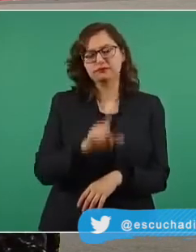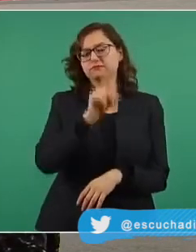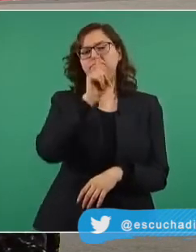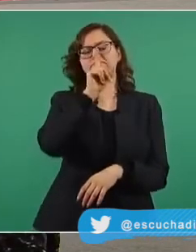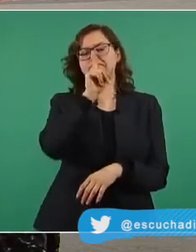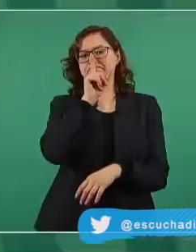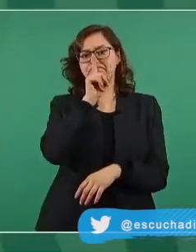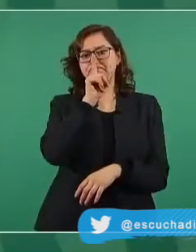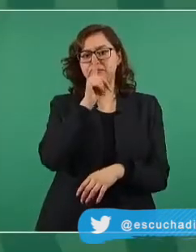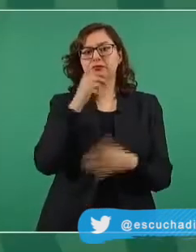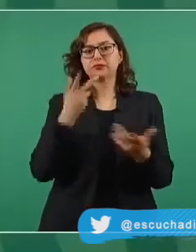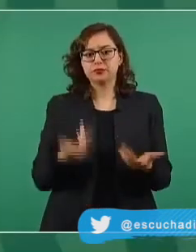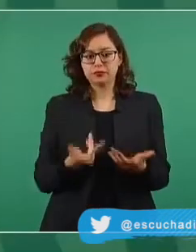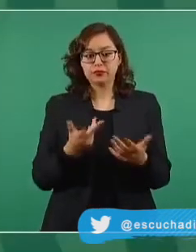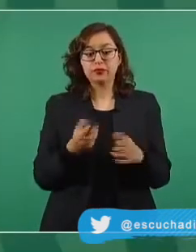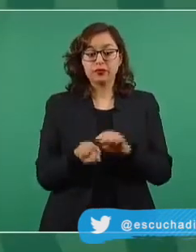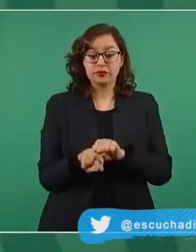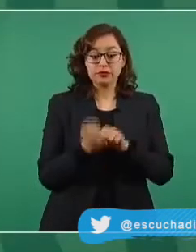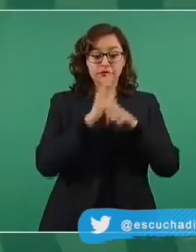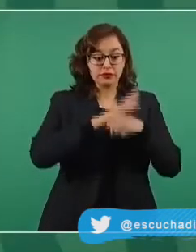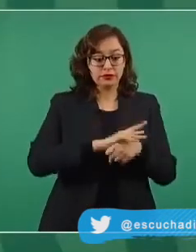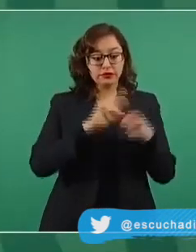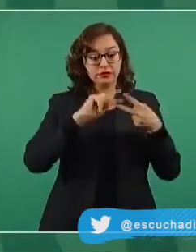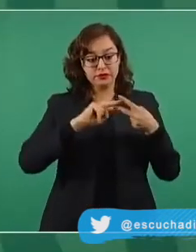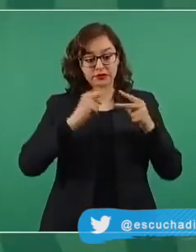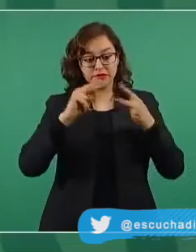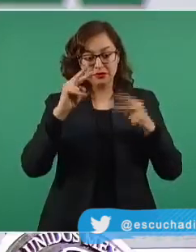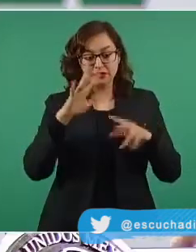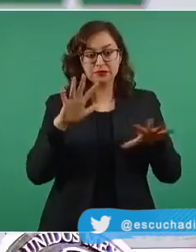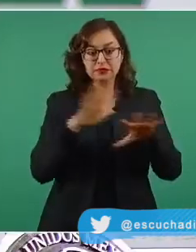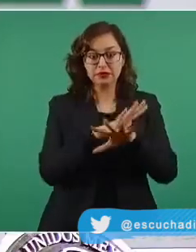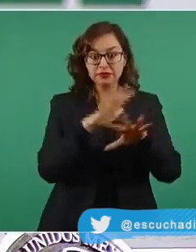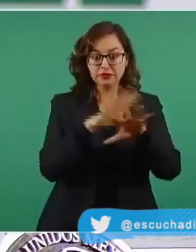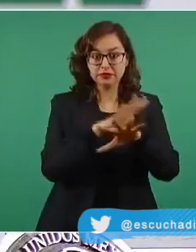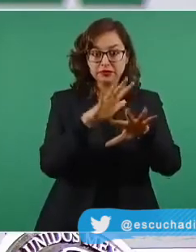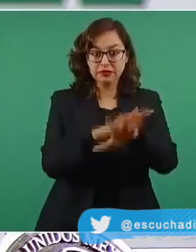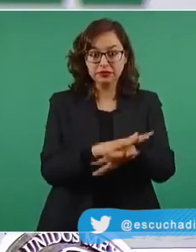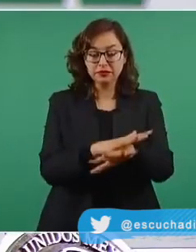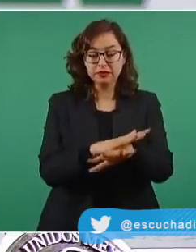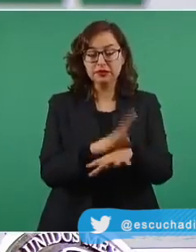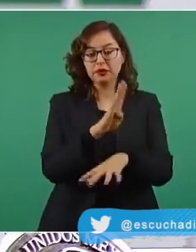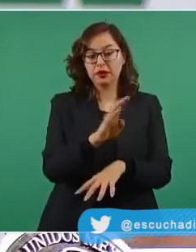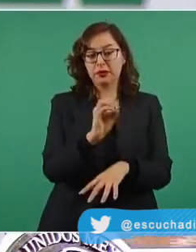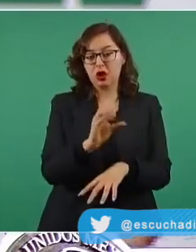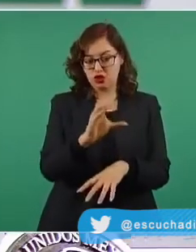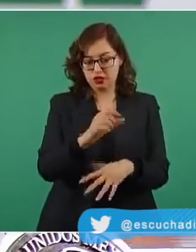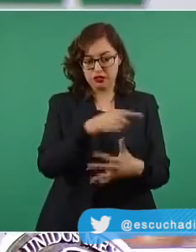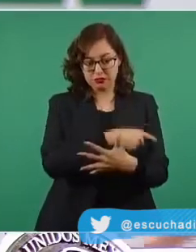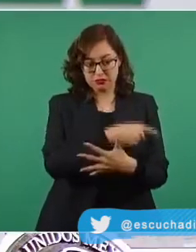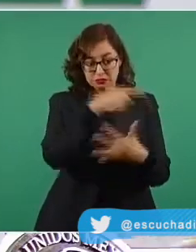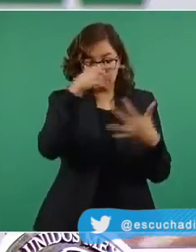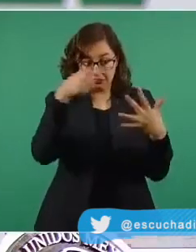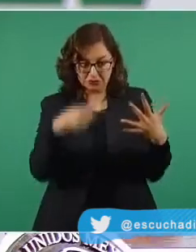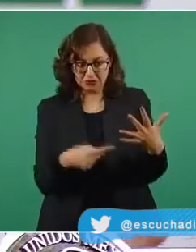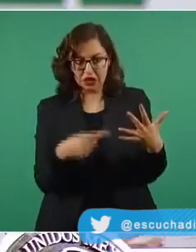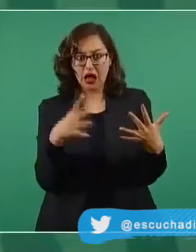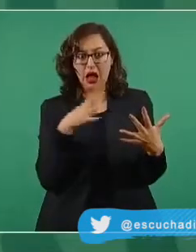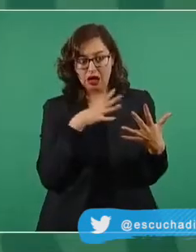sana distancia. Ventilación en espacios cerrados. Y disminución de aforo en espacios públicos.